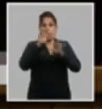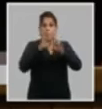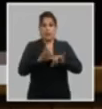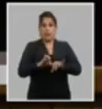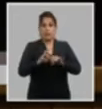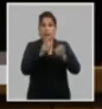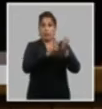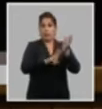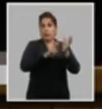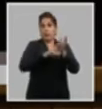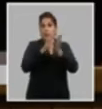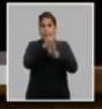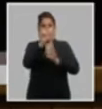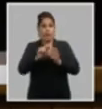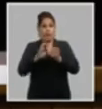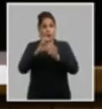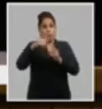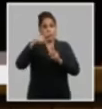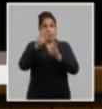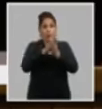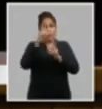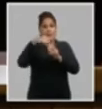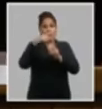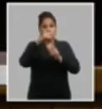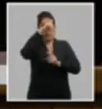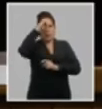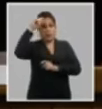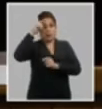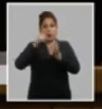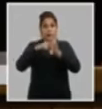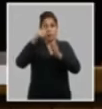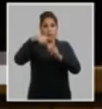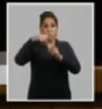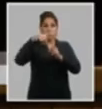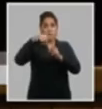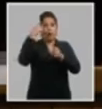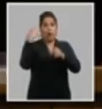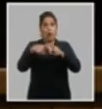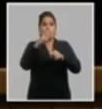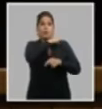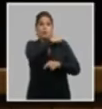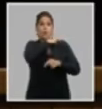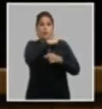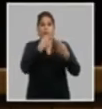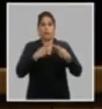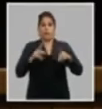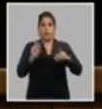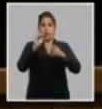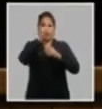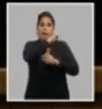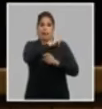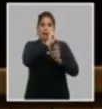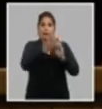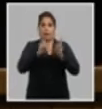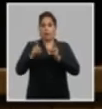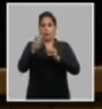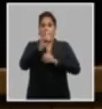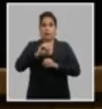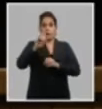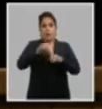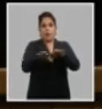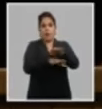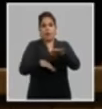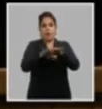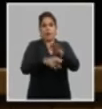secretarios de las provincias Mayaveque Guantánamo Matanza Santi Espíritu y Las Tunas y otros cuadros profesionales dirigentes de organizaciones de base